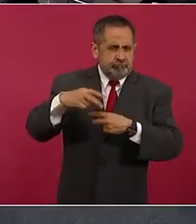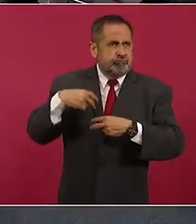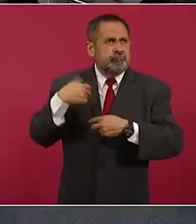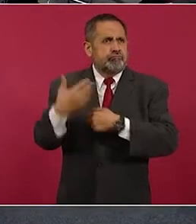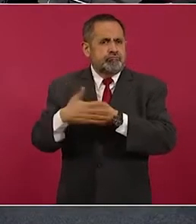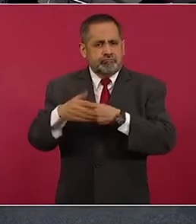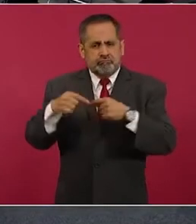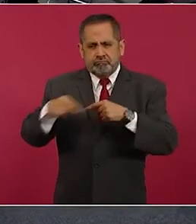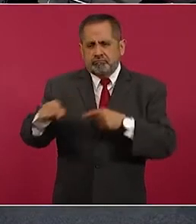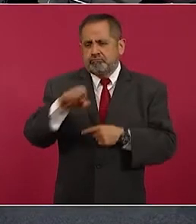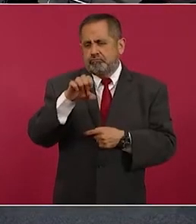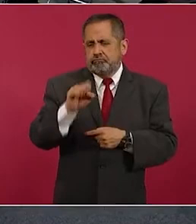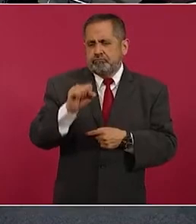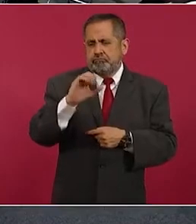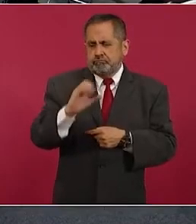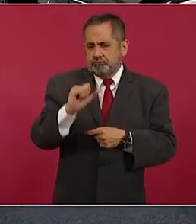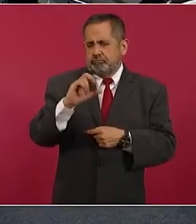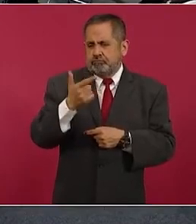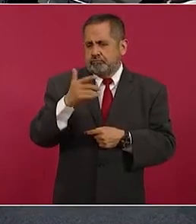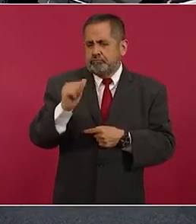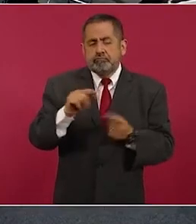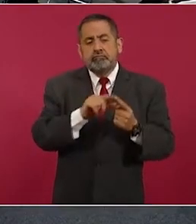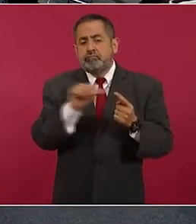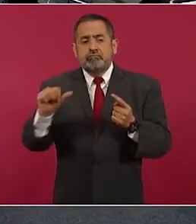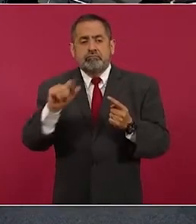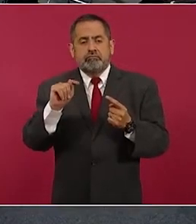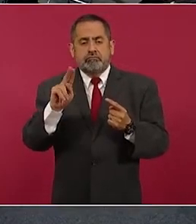de Escárcega a Tulum.